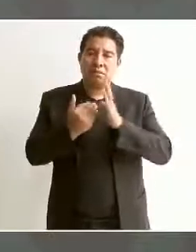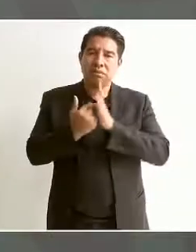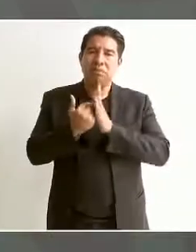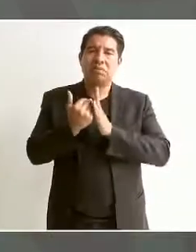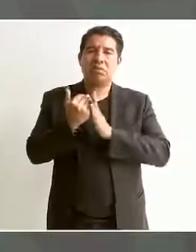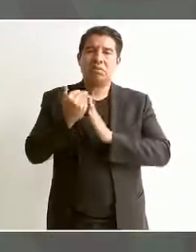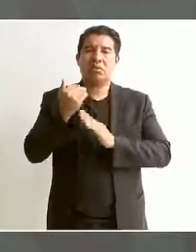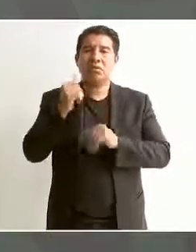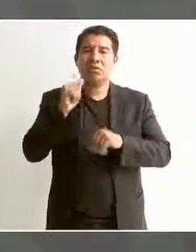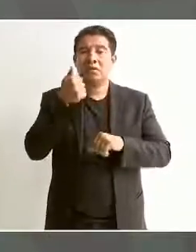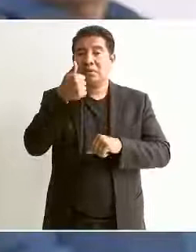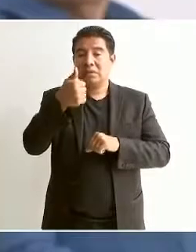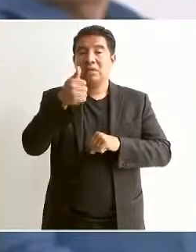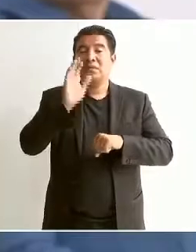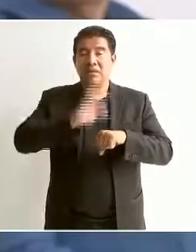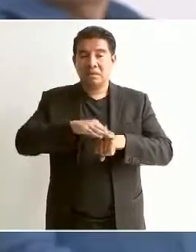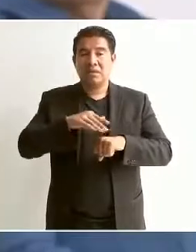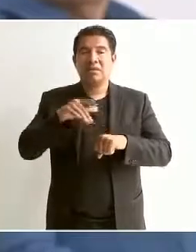seis más